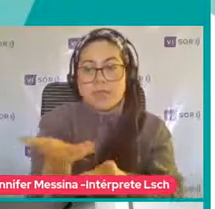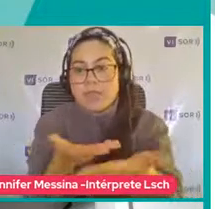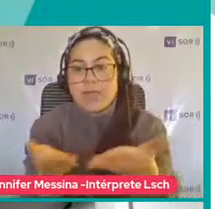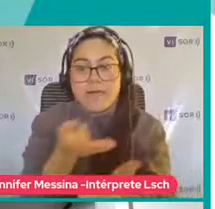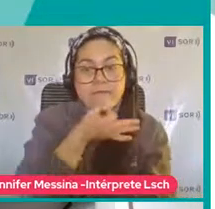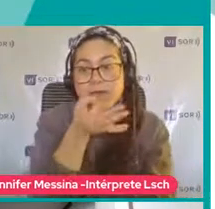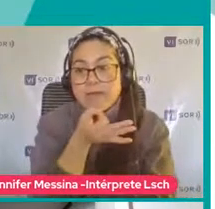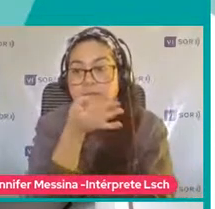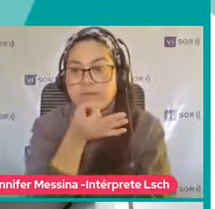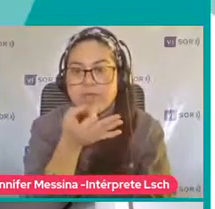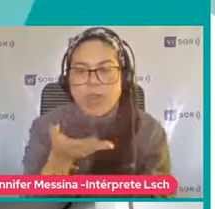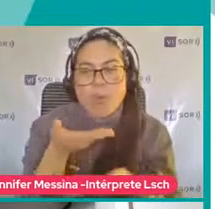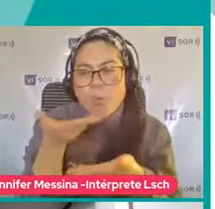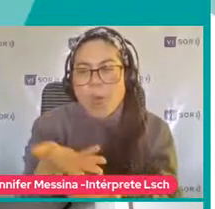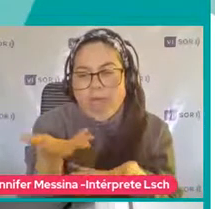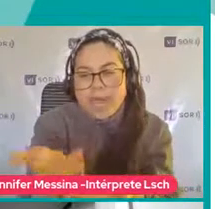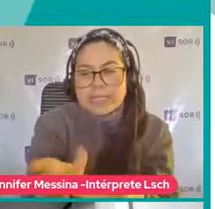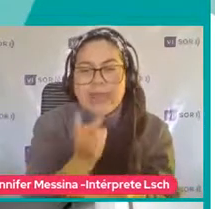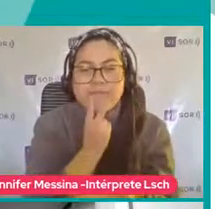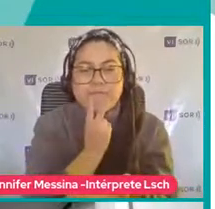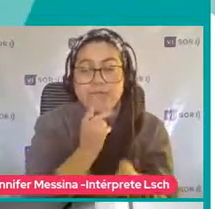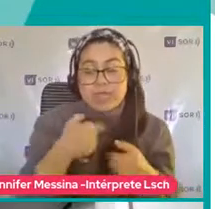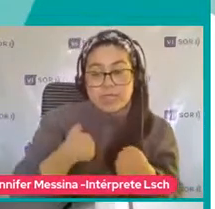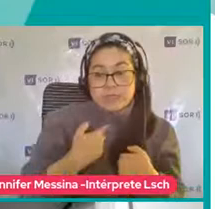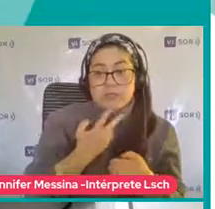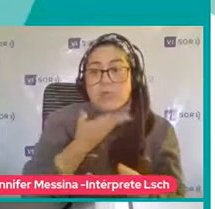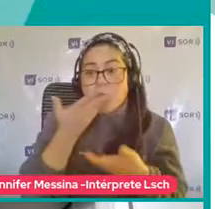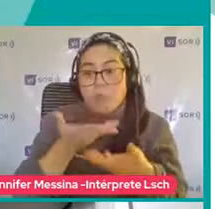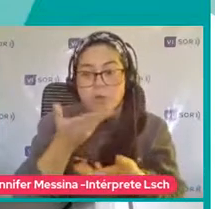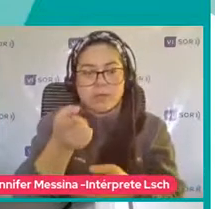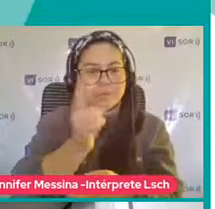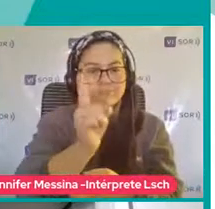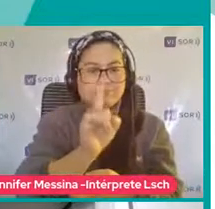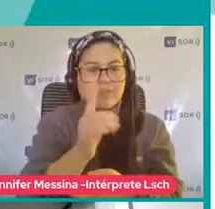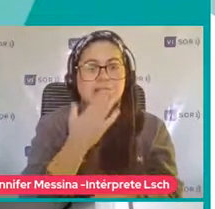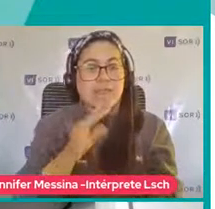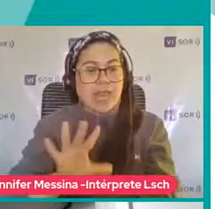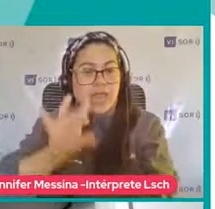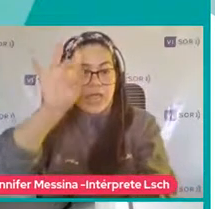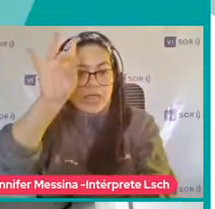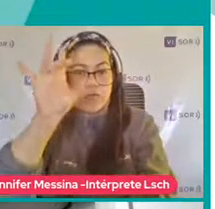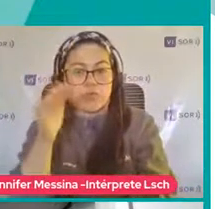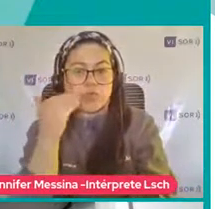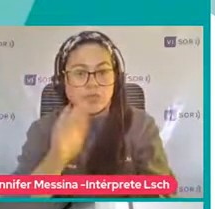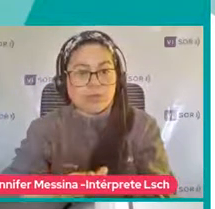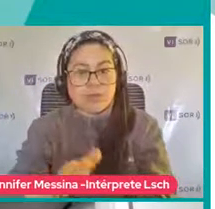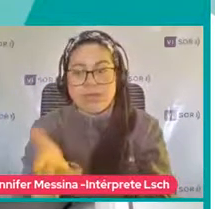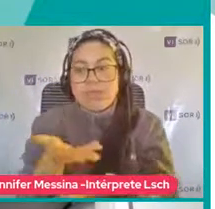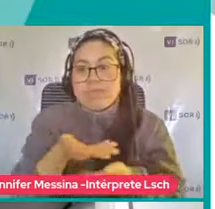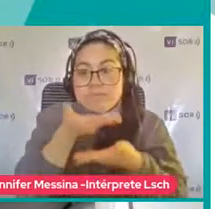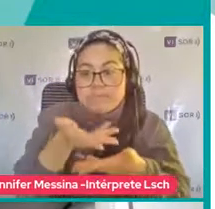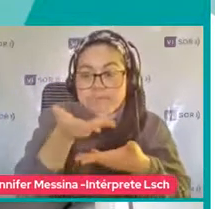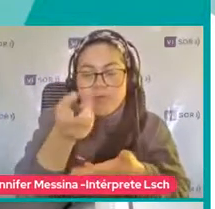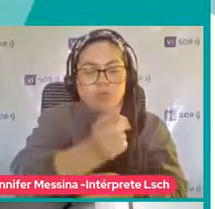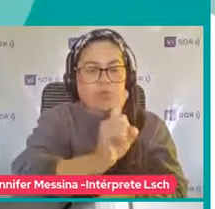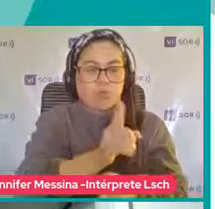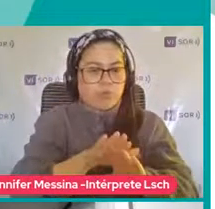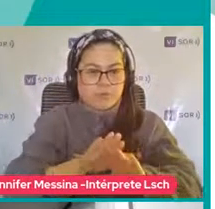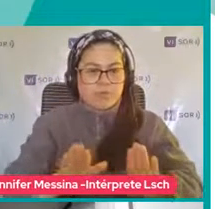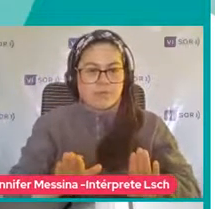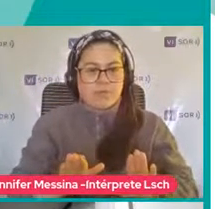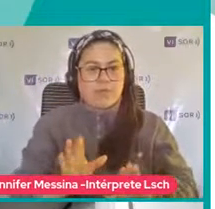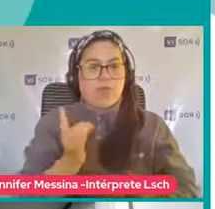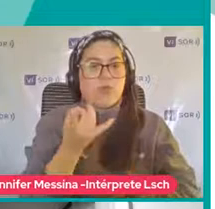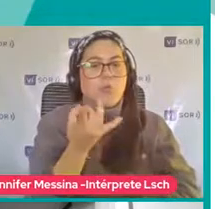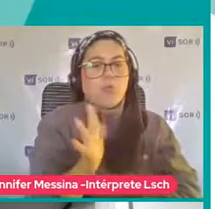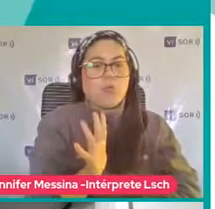compartir Experiencias O vivencias Con otros niños O con los adultos Sino que Solamente Lo hace Desde